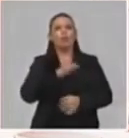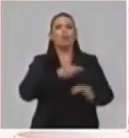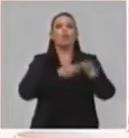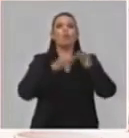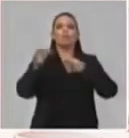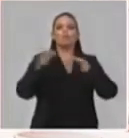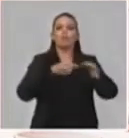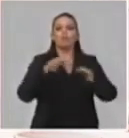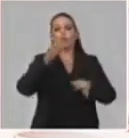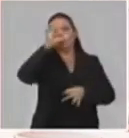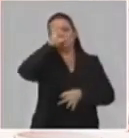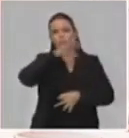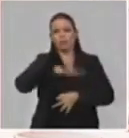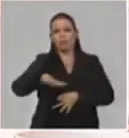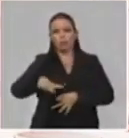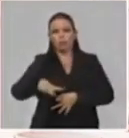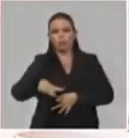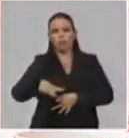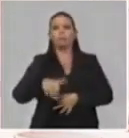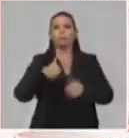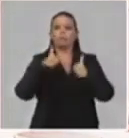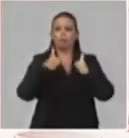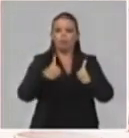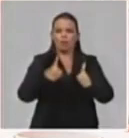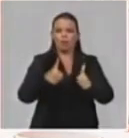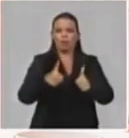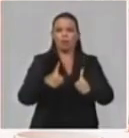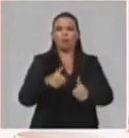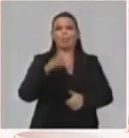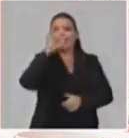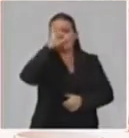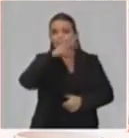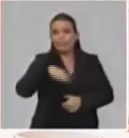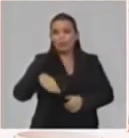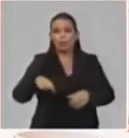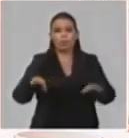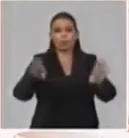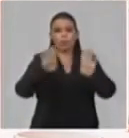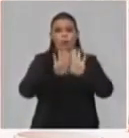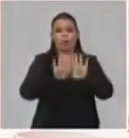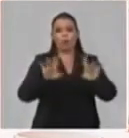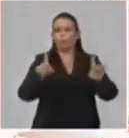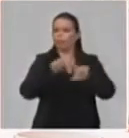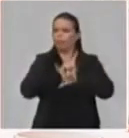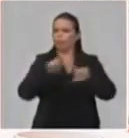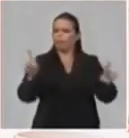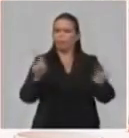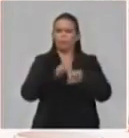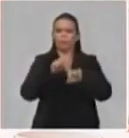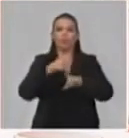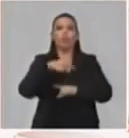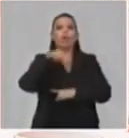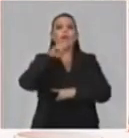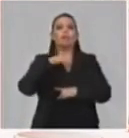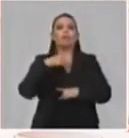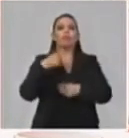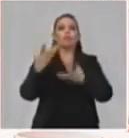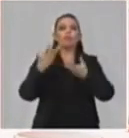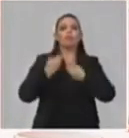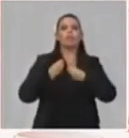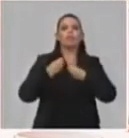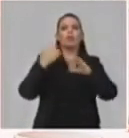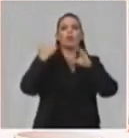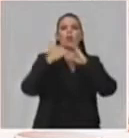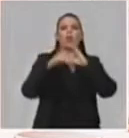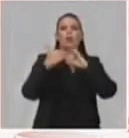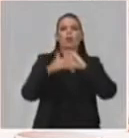la Ministra de Trabajo hablaba, nosotros en ningún momento hemos cerrado los círculos infantiles. Ayer me llegó un correo donde me decía que los círculos